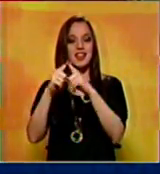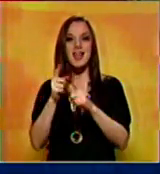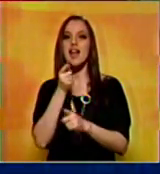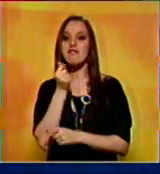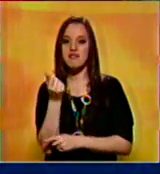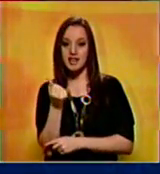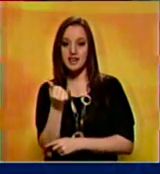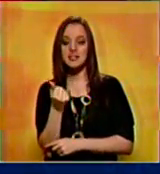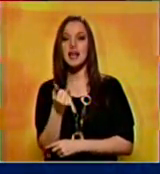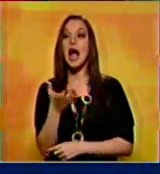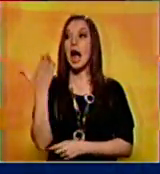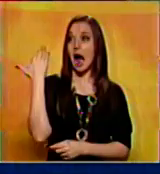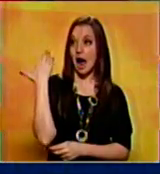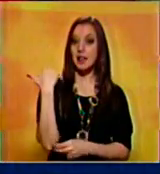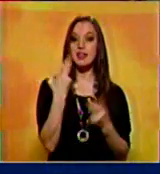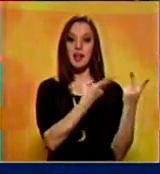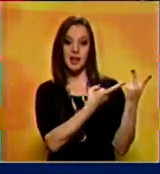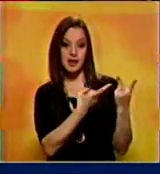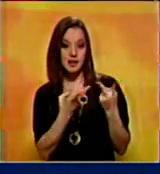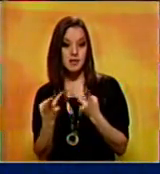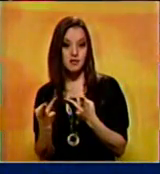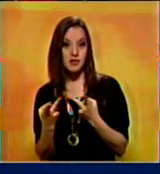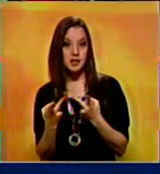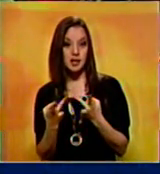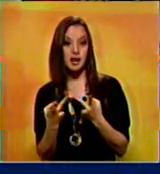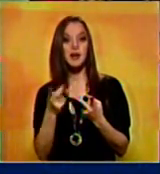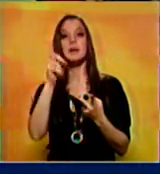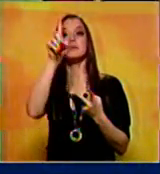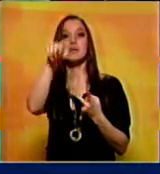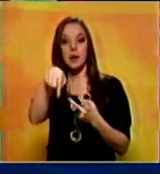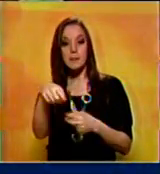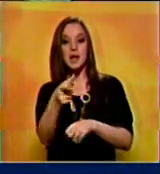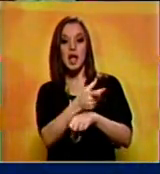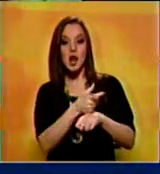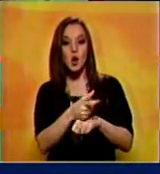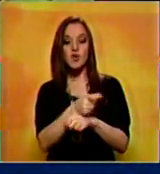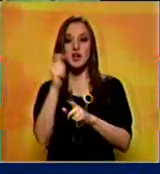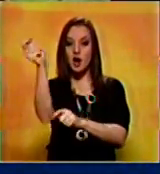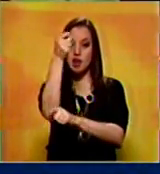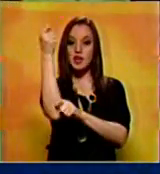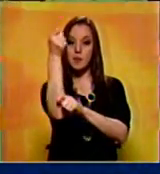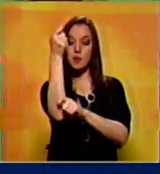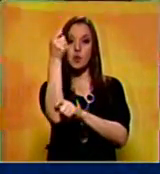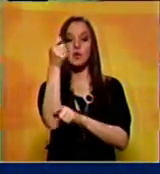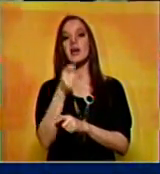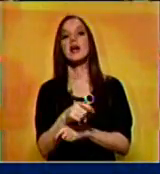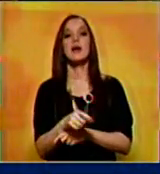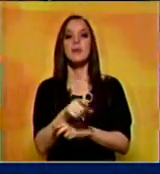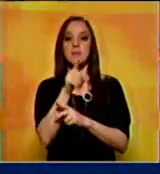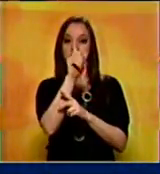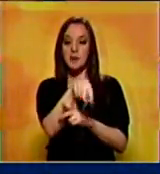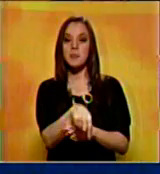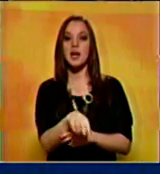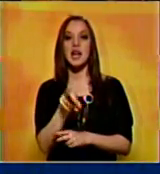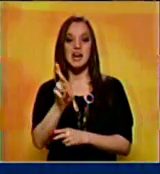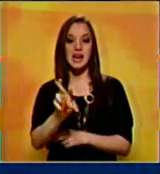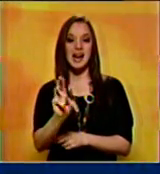en la delegación a los gobernadores de Apure Los Llanos Ramón Carrizales